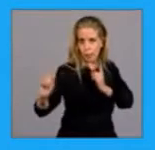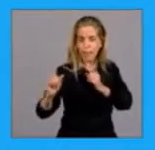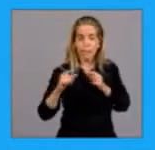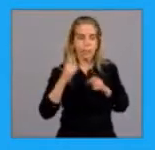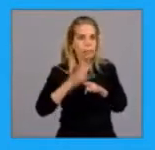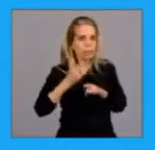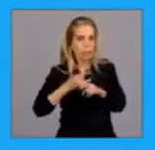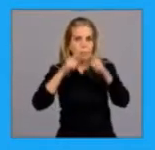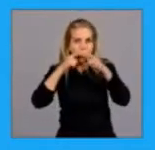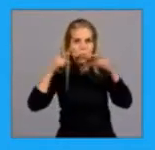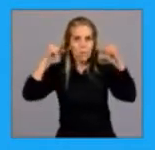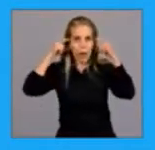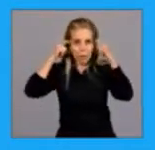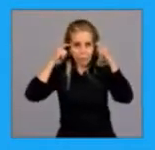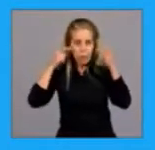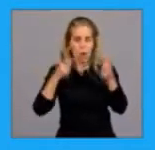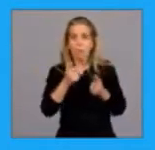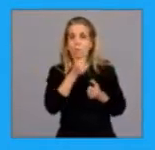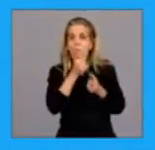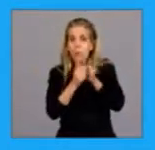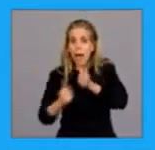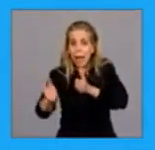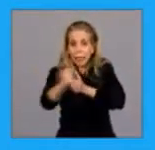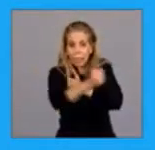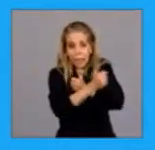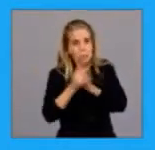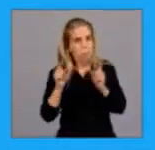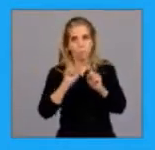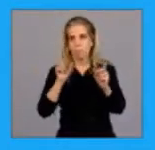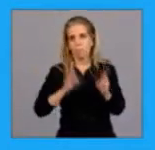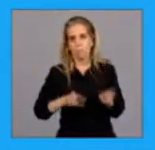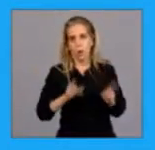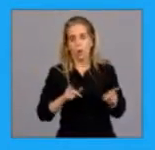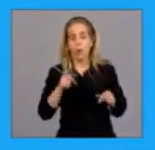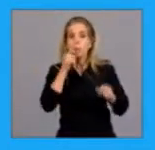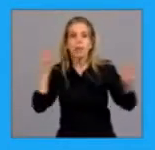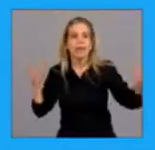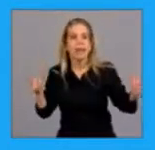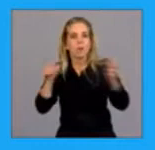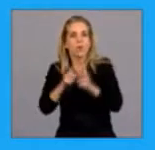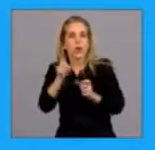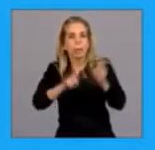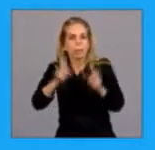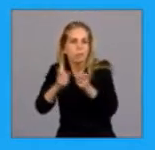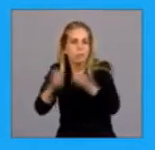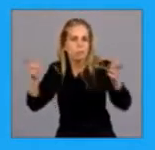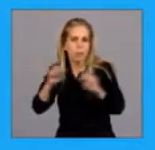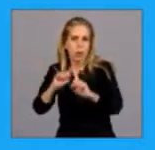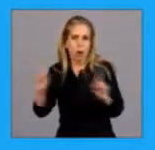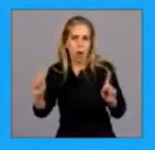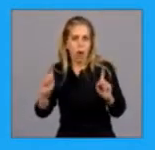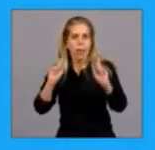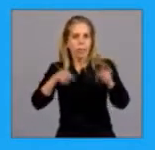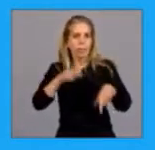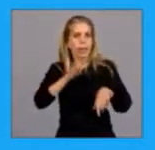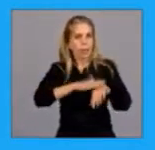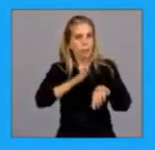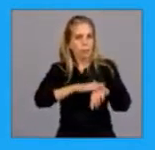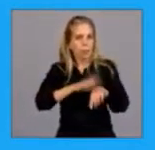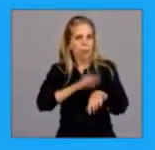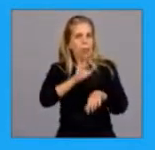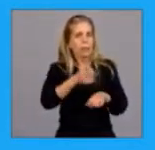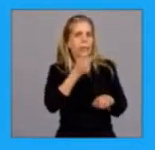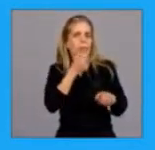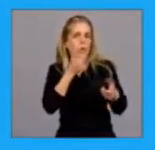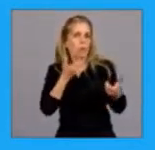casero, para no compartir el mate, ni generar encuentros de muchas personas. Pero también responsabilidad para identificar